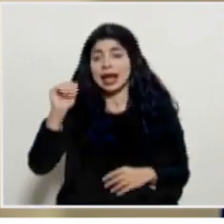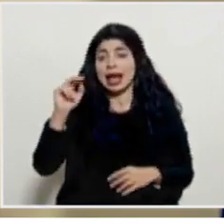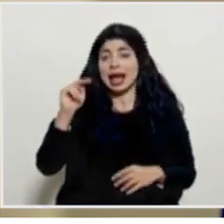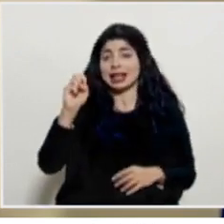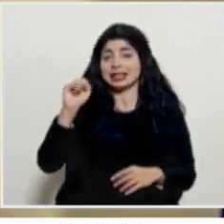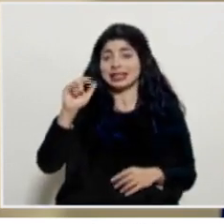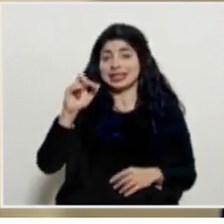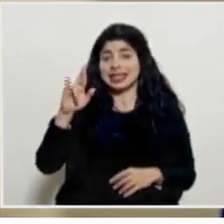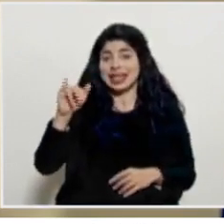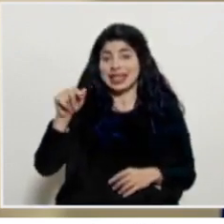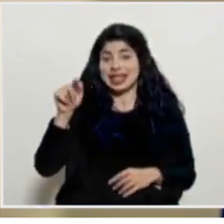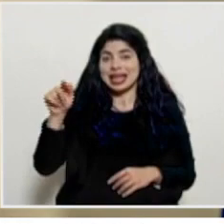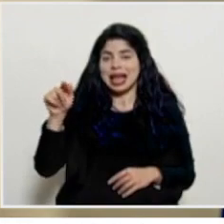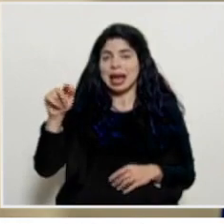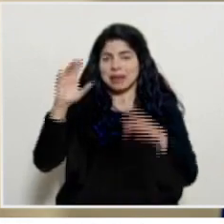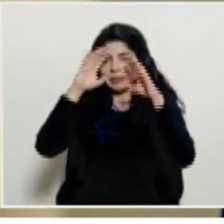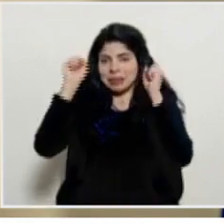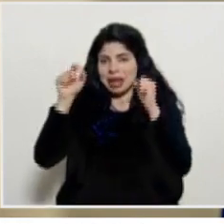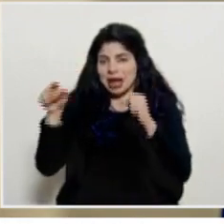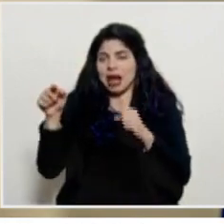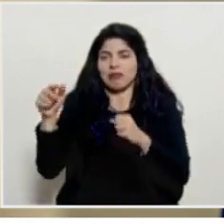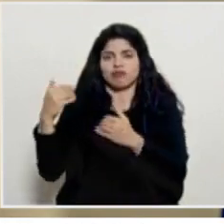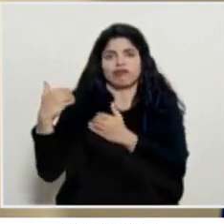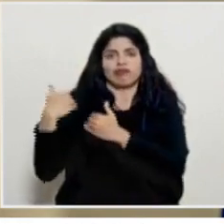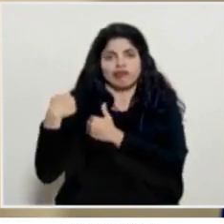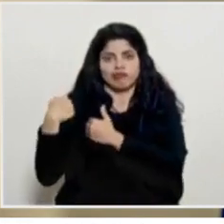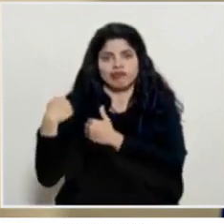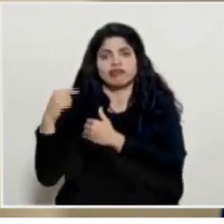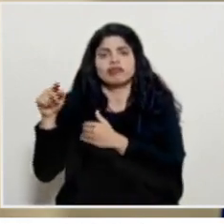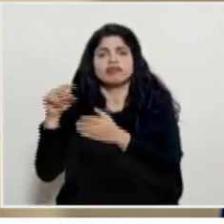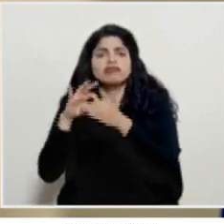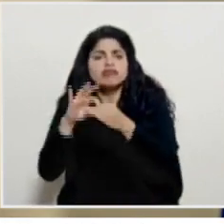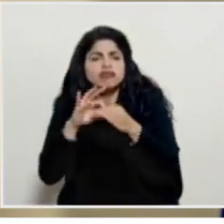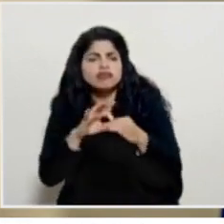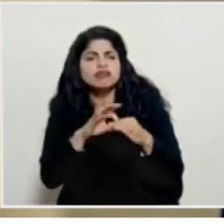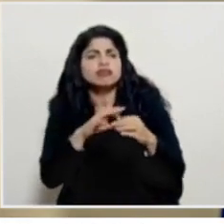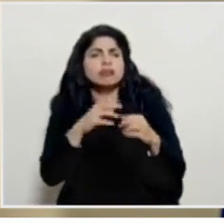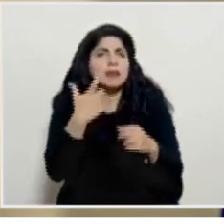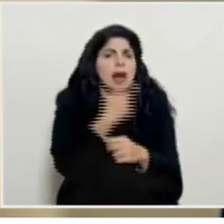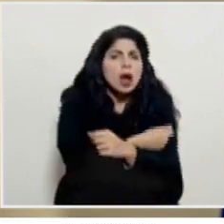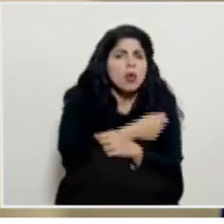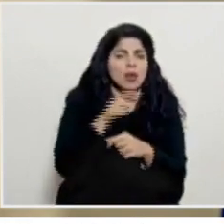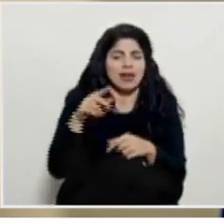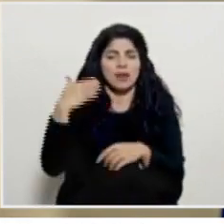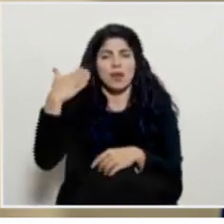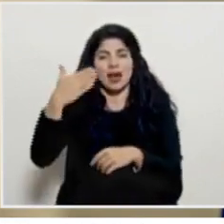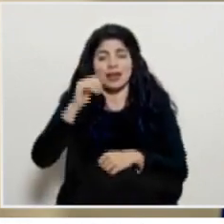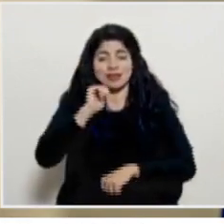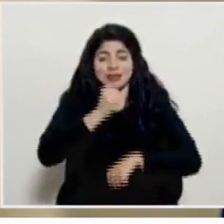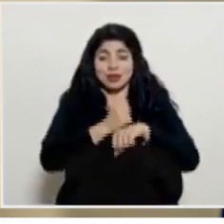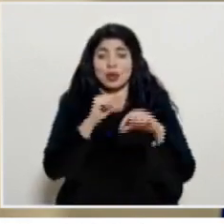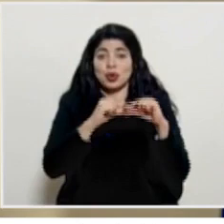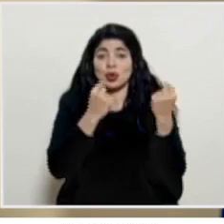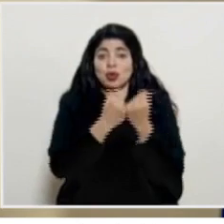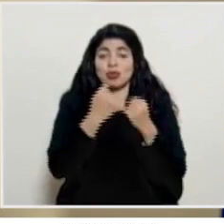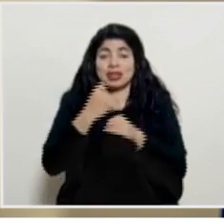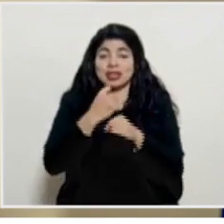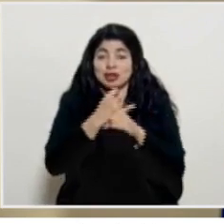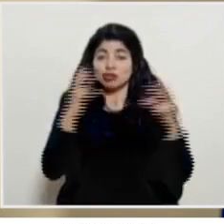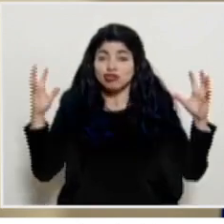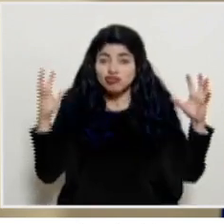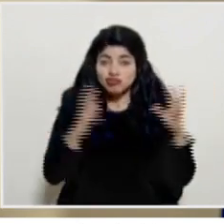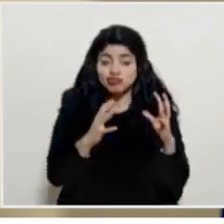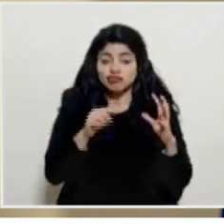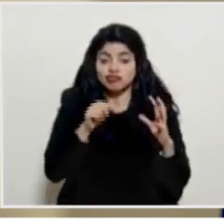es el órgano responsable de gestionar todo esto ellos han estado muy involucrados con el tema de vacunación desde que se conformó el grupo interinstitucional